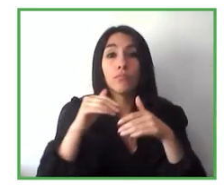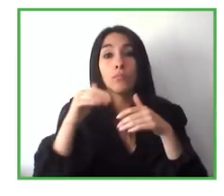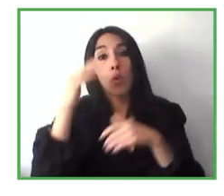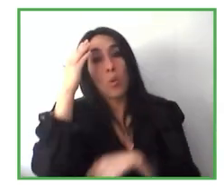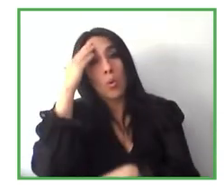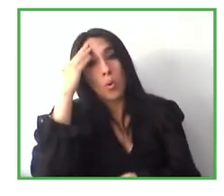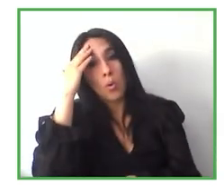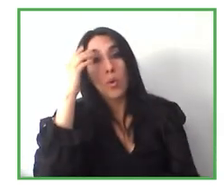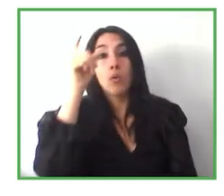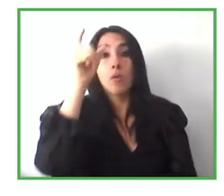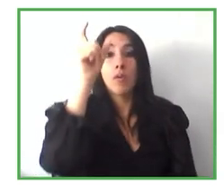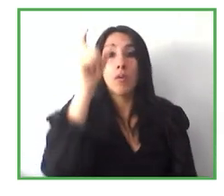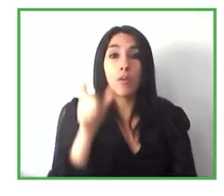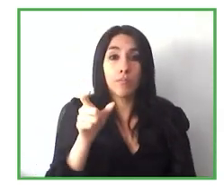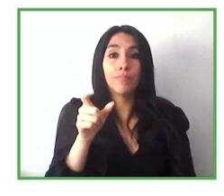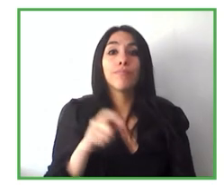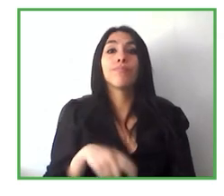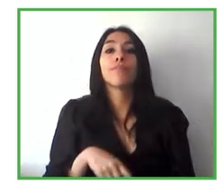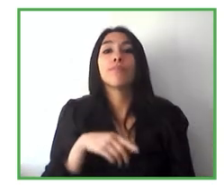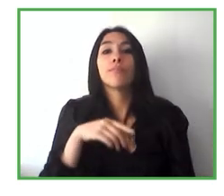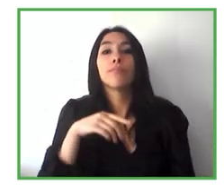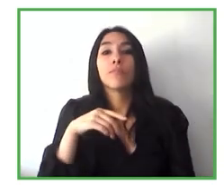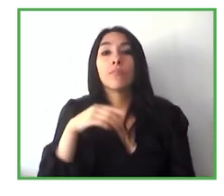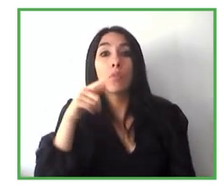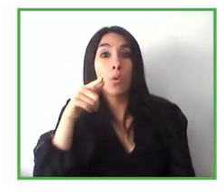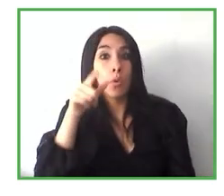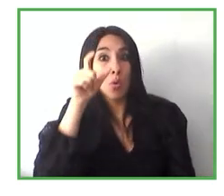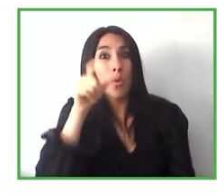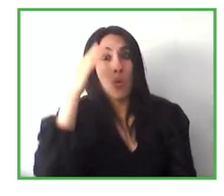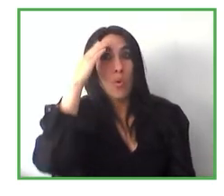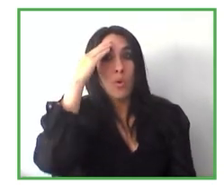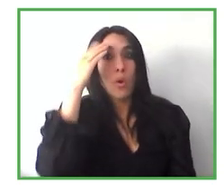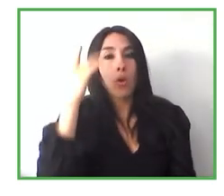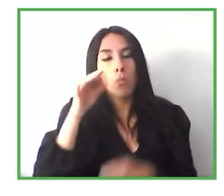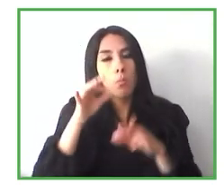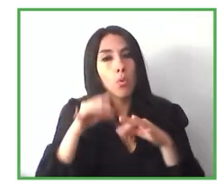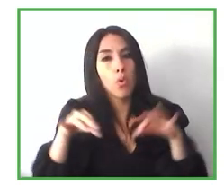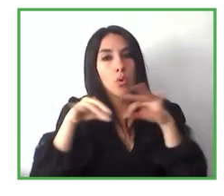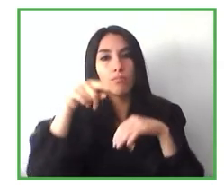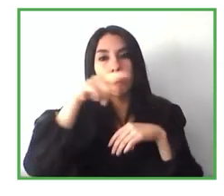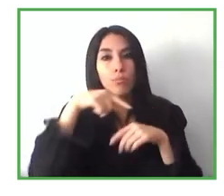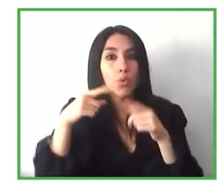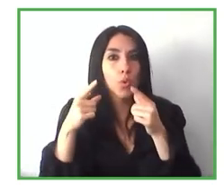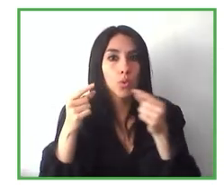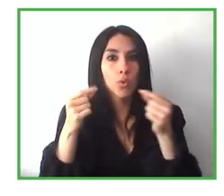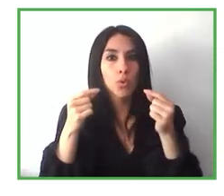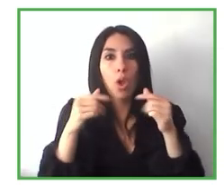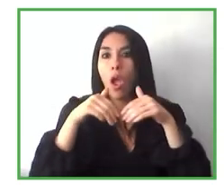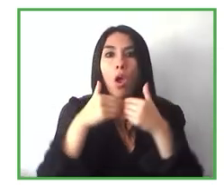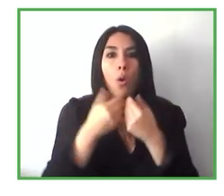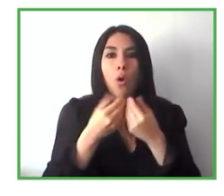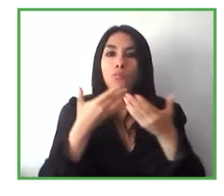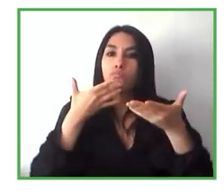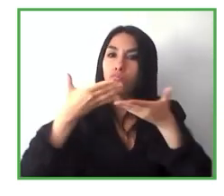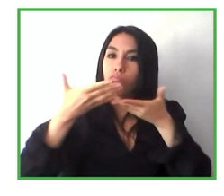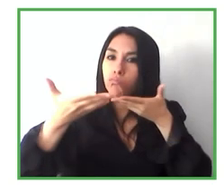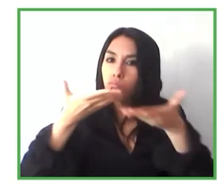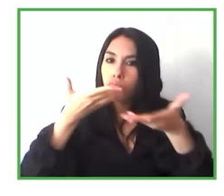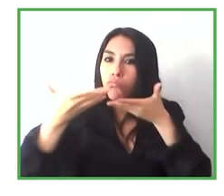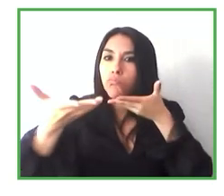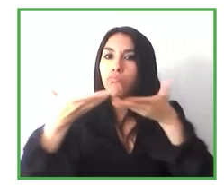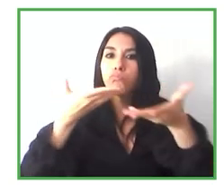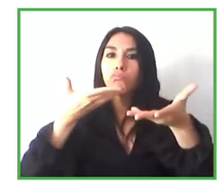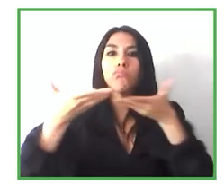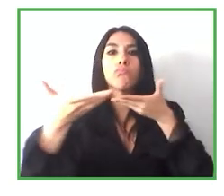importante. Lo hacemos como a través de conversaciones, a veces como viendo algún feedback que han